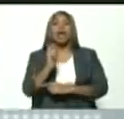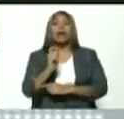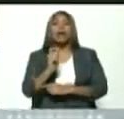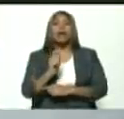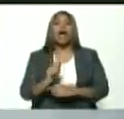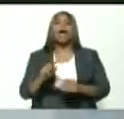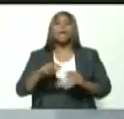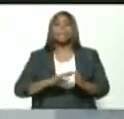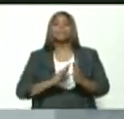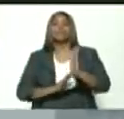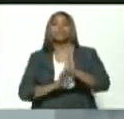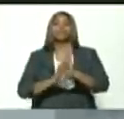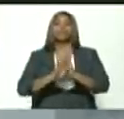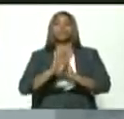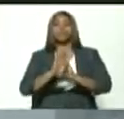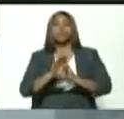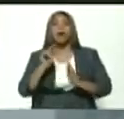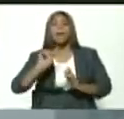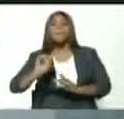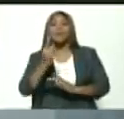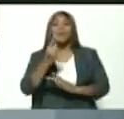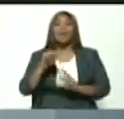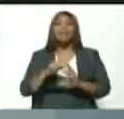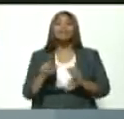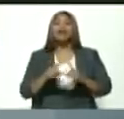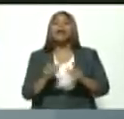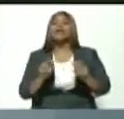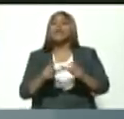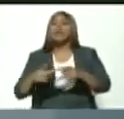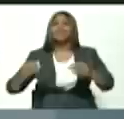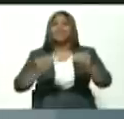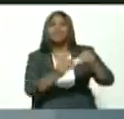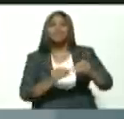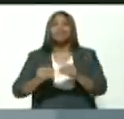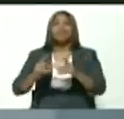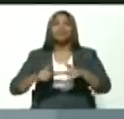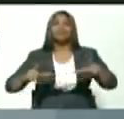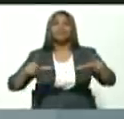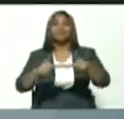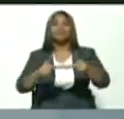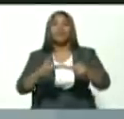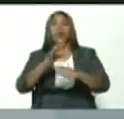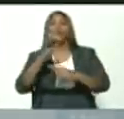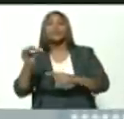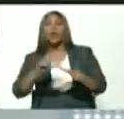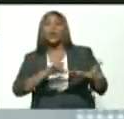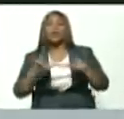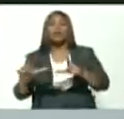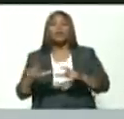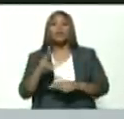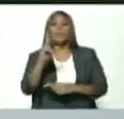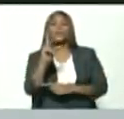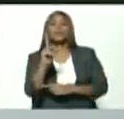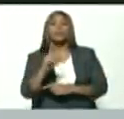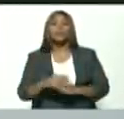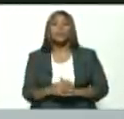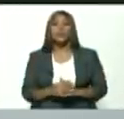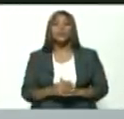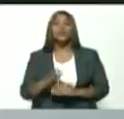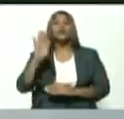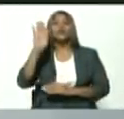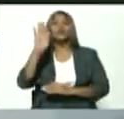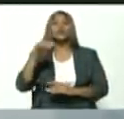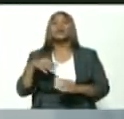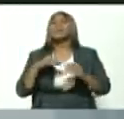tiene que ver justamente con la constitución de los consejos, tenemos 31 consejos listos para la juramentación. En cuanto a los